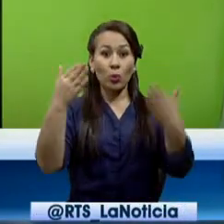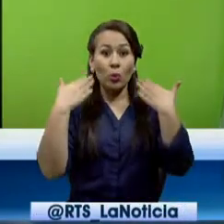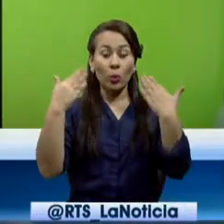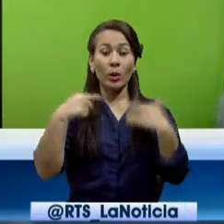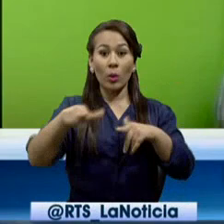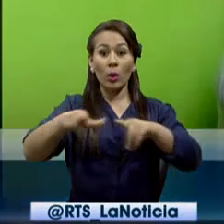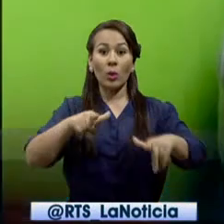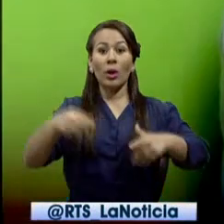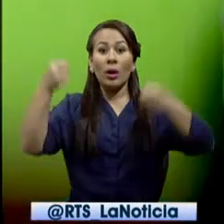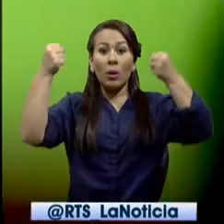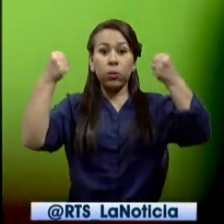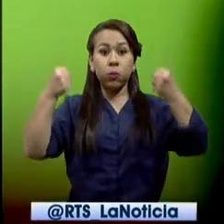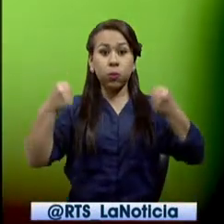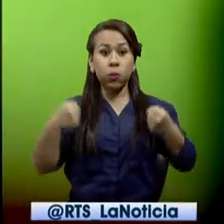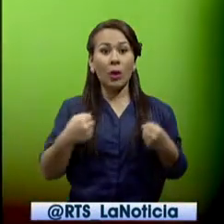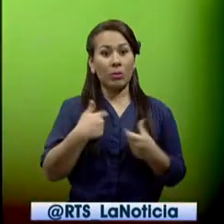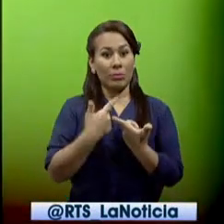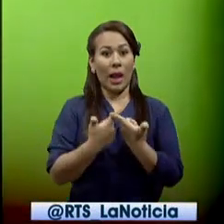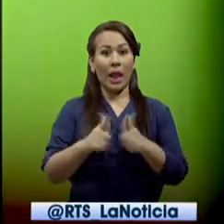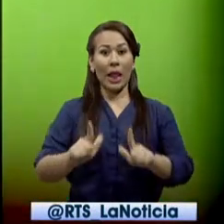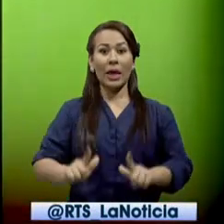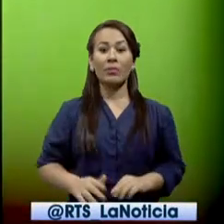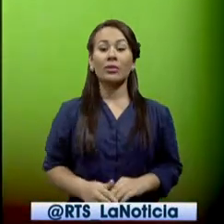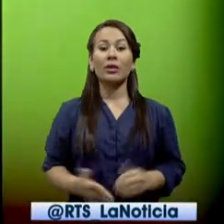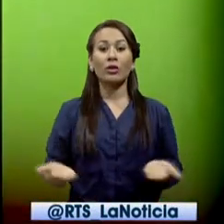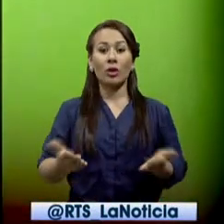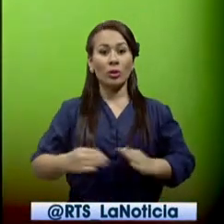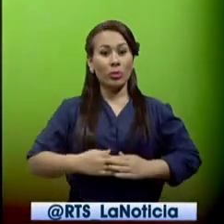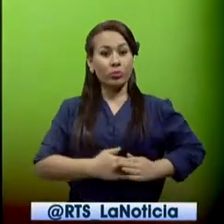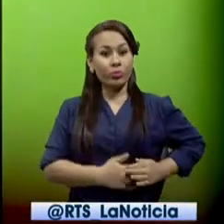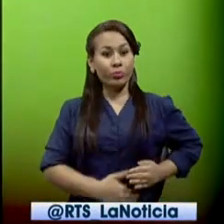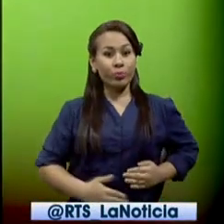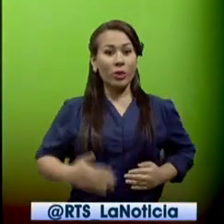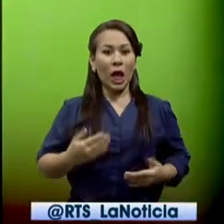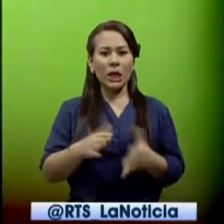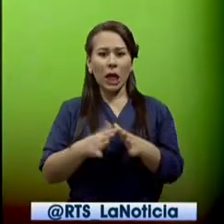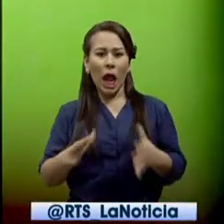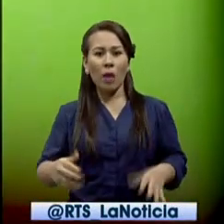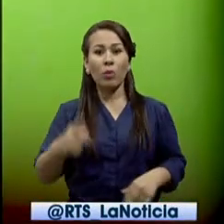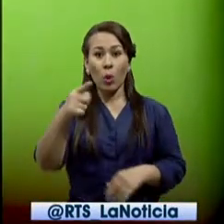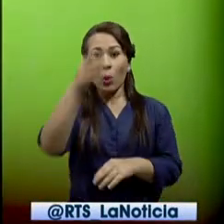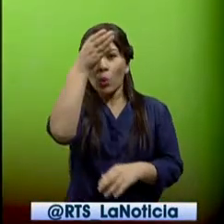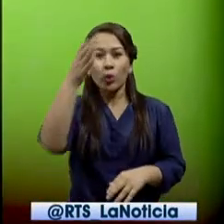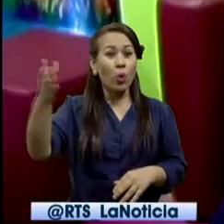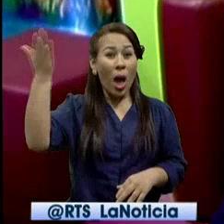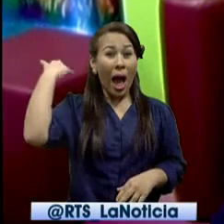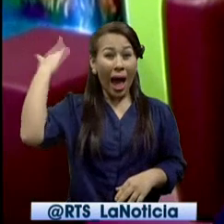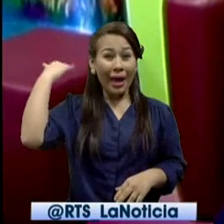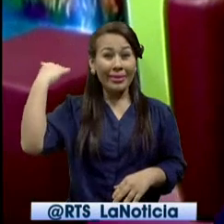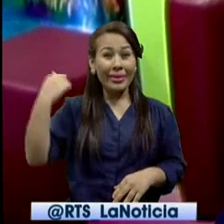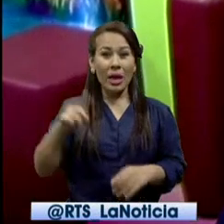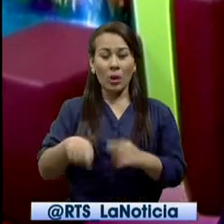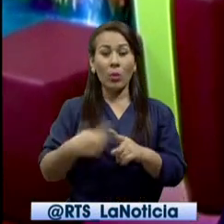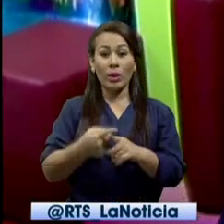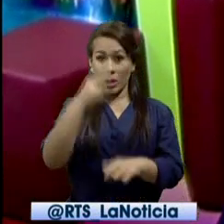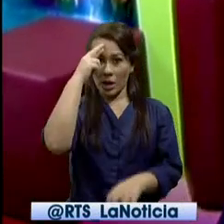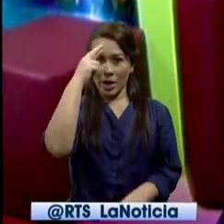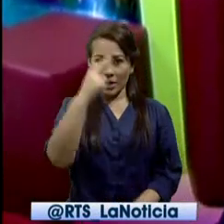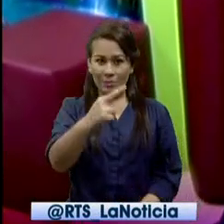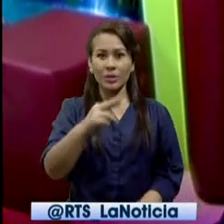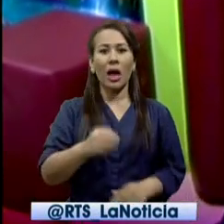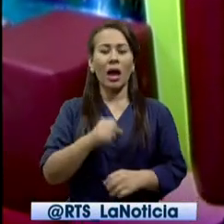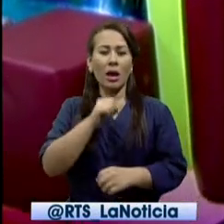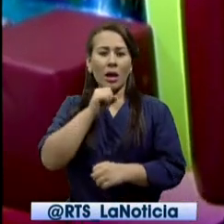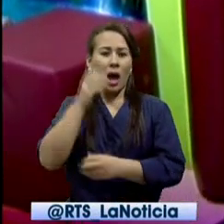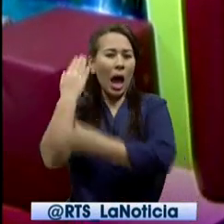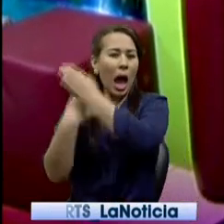salas de parto en libre posición, que rescatan tradiciones interculturales, es decir, respetando las raíces